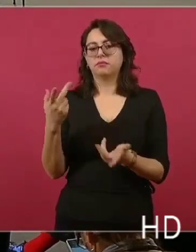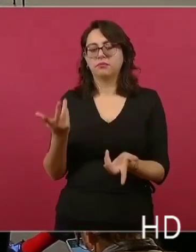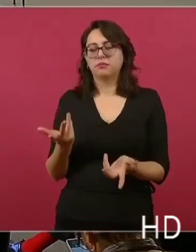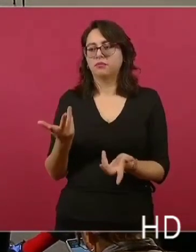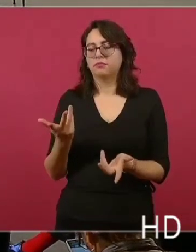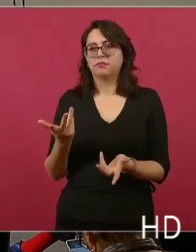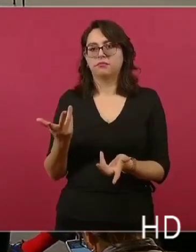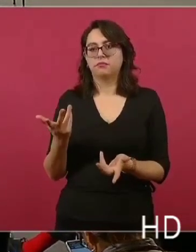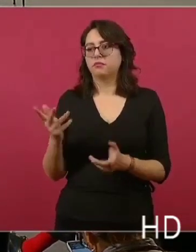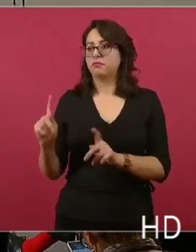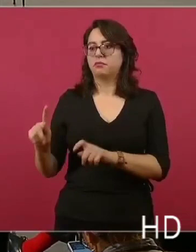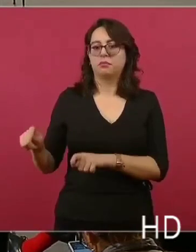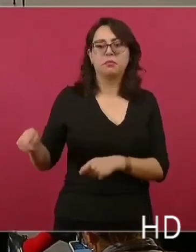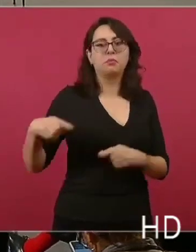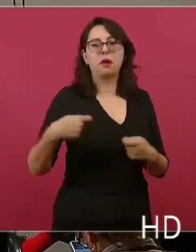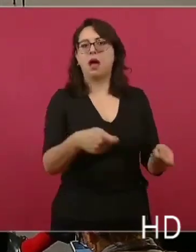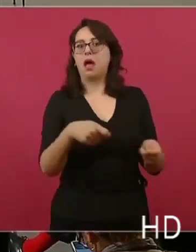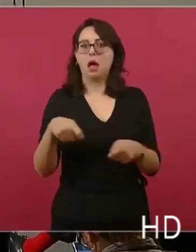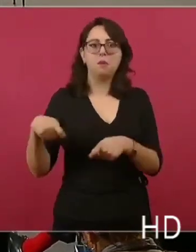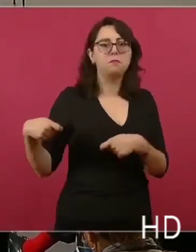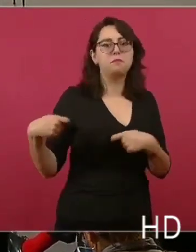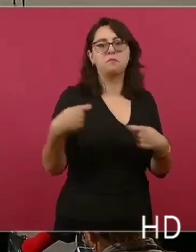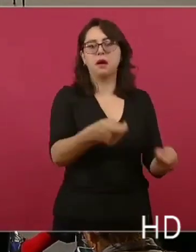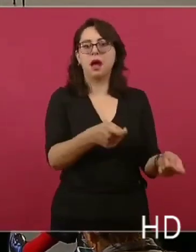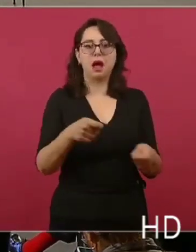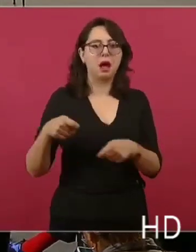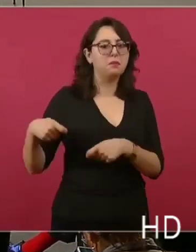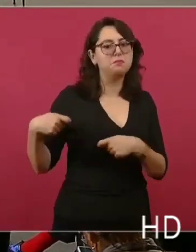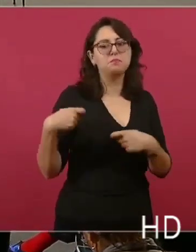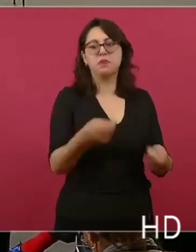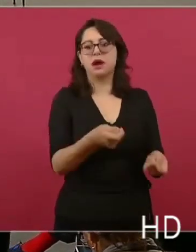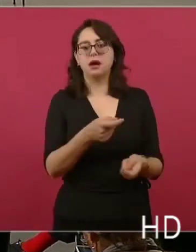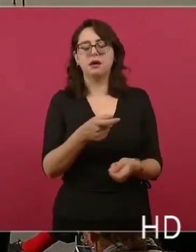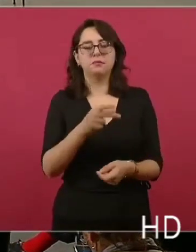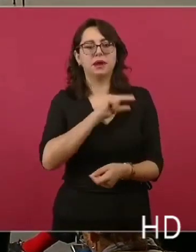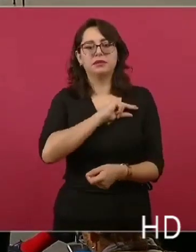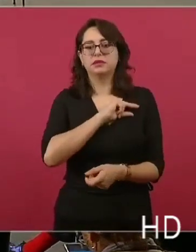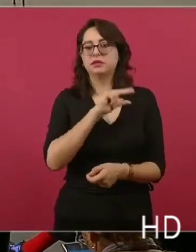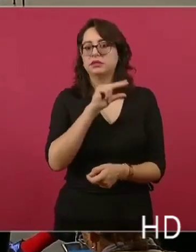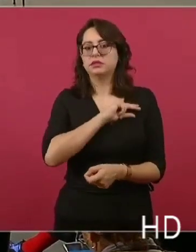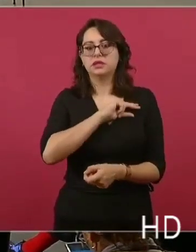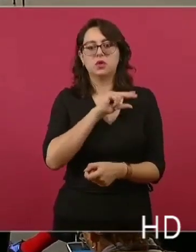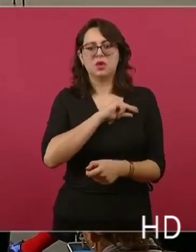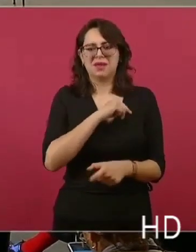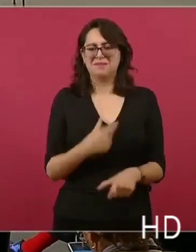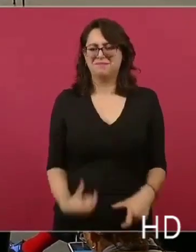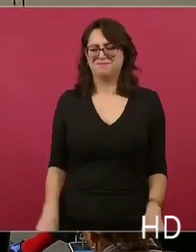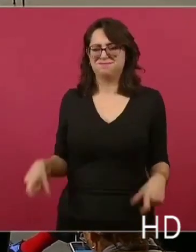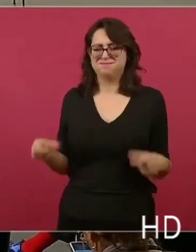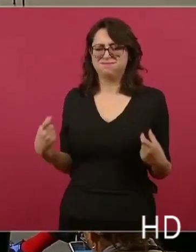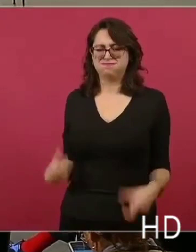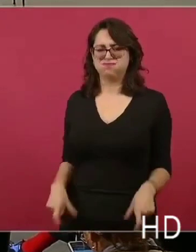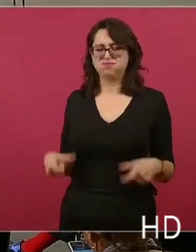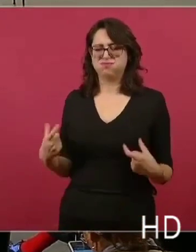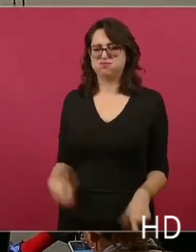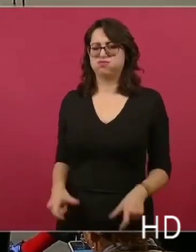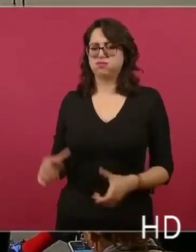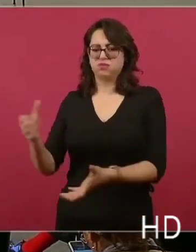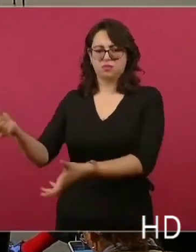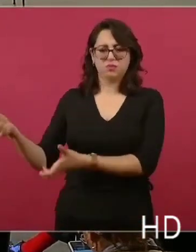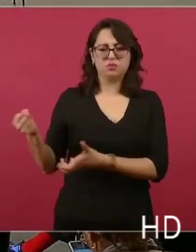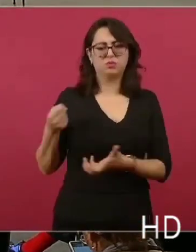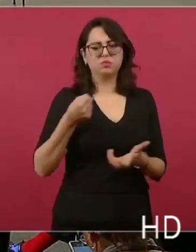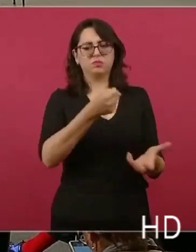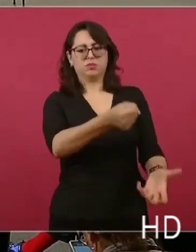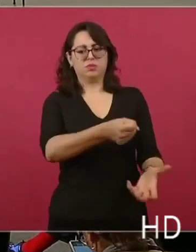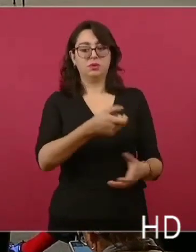repartieron todo, hicieron grandes millonarios, gigantescos, fortunas. Pero eso ocurrió aquí,